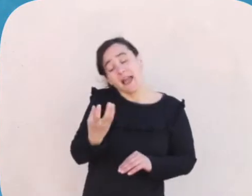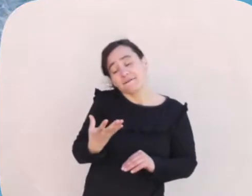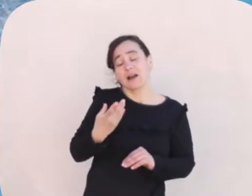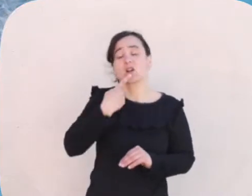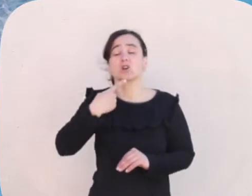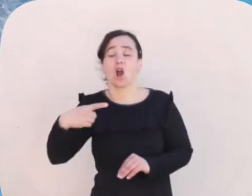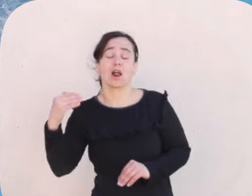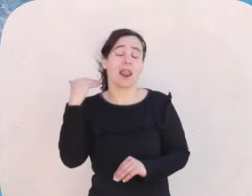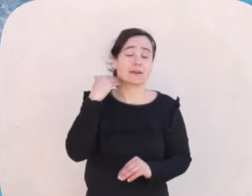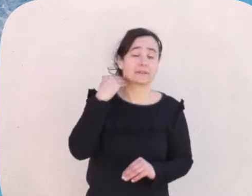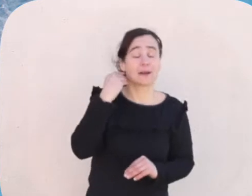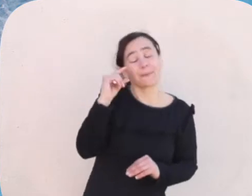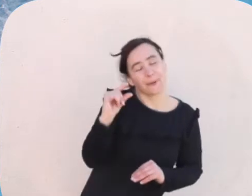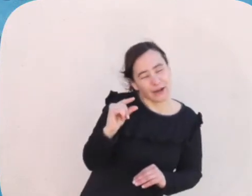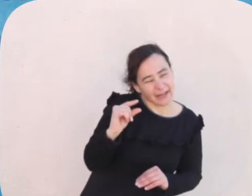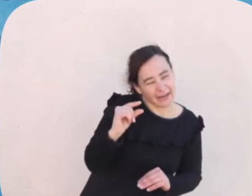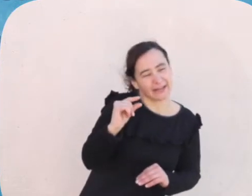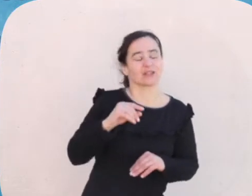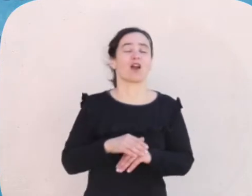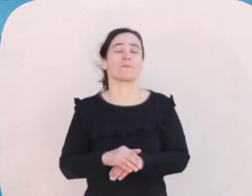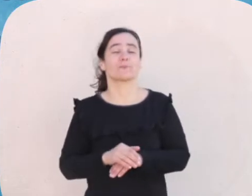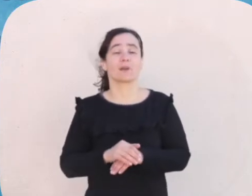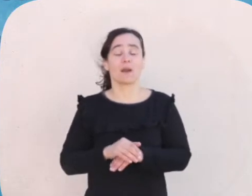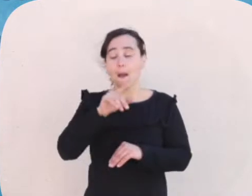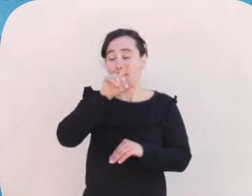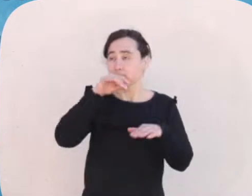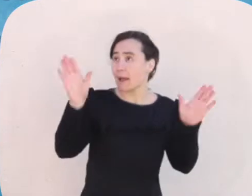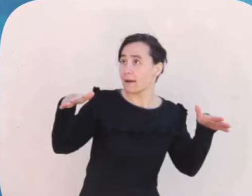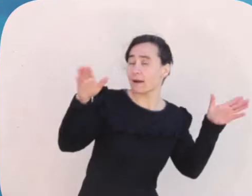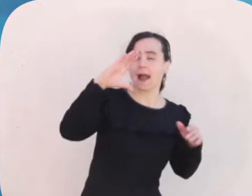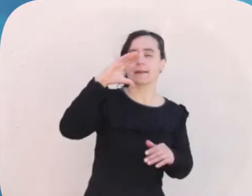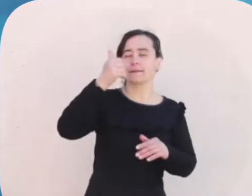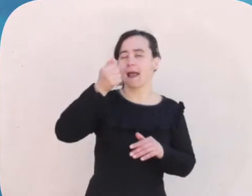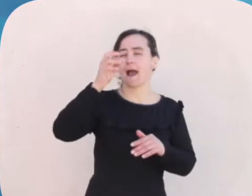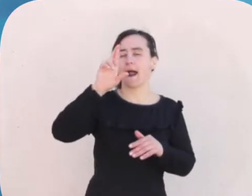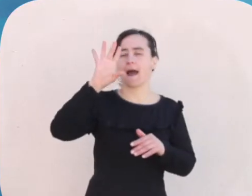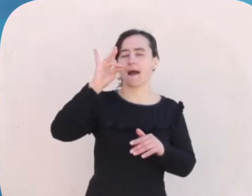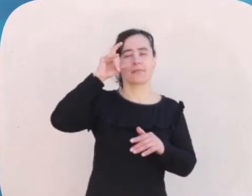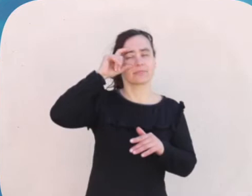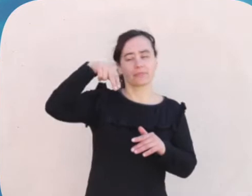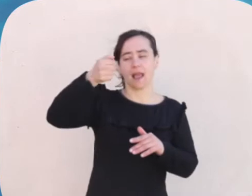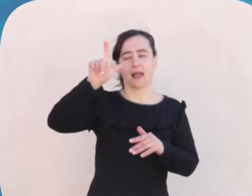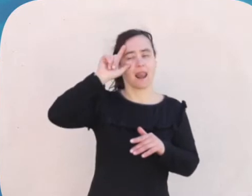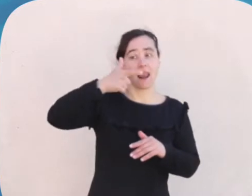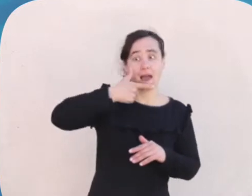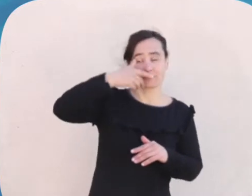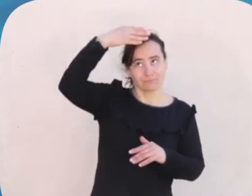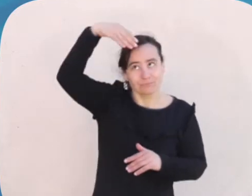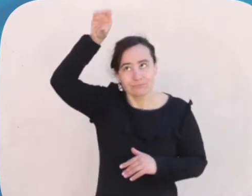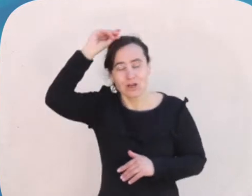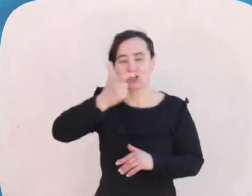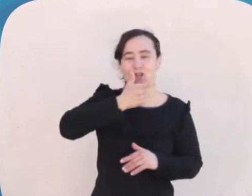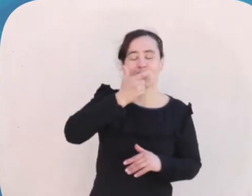rojo y el cardenal amarillo revoloteaban en lo alto. Cuando la vieron pensativa en la orilla,